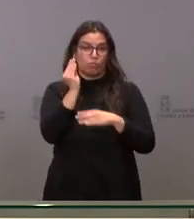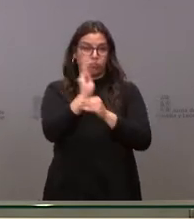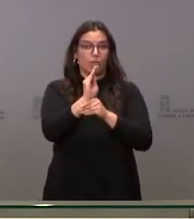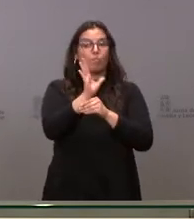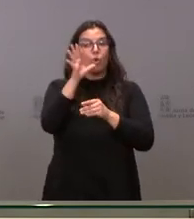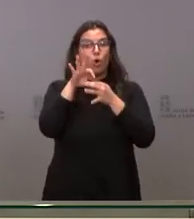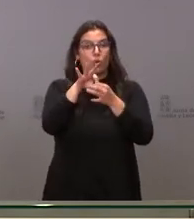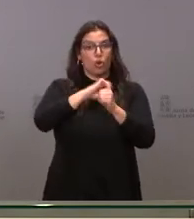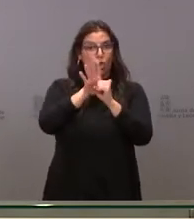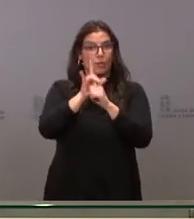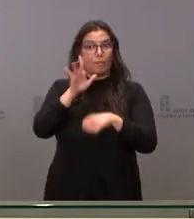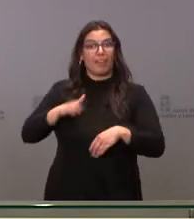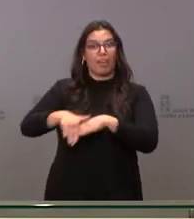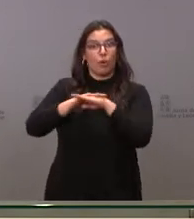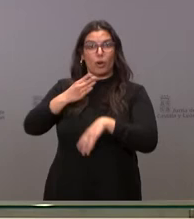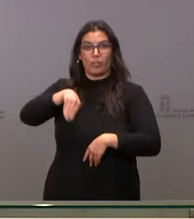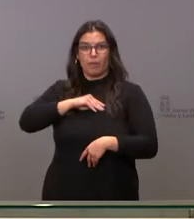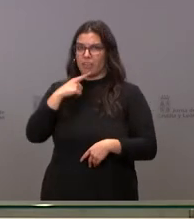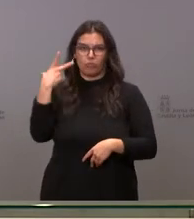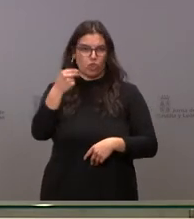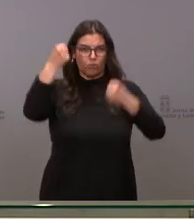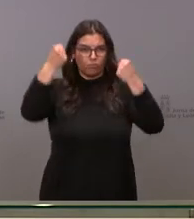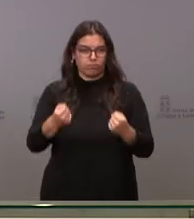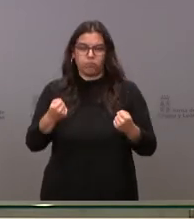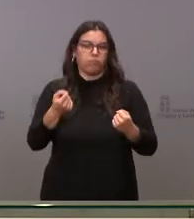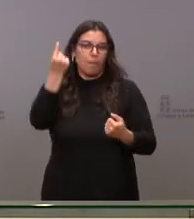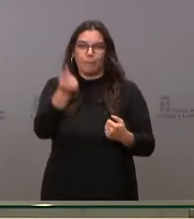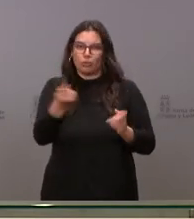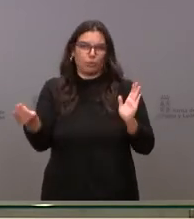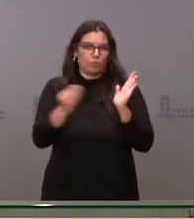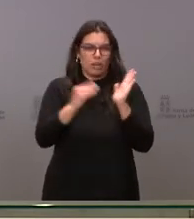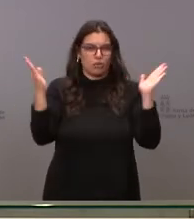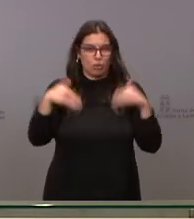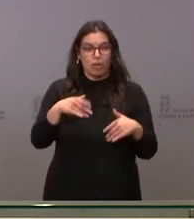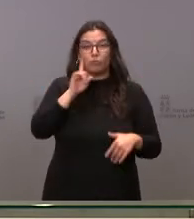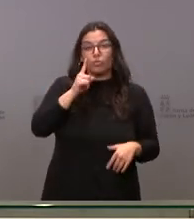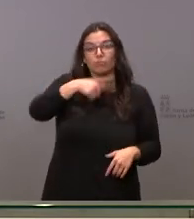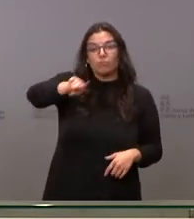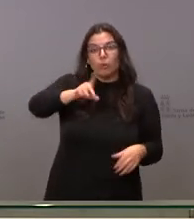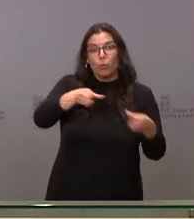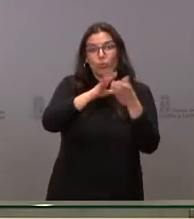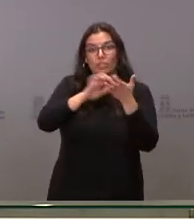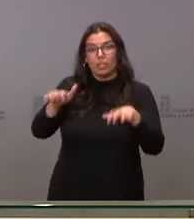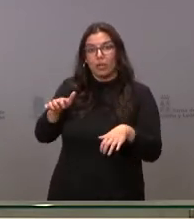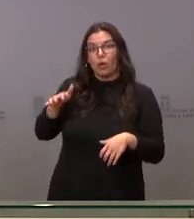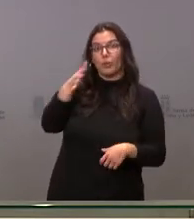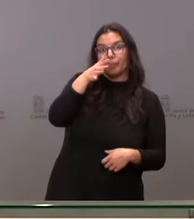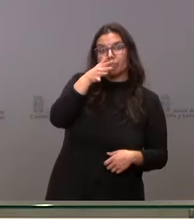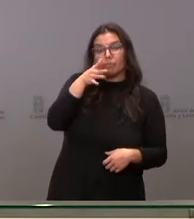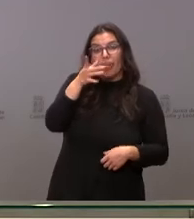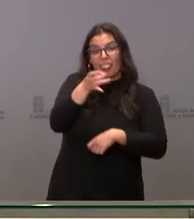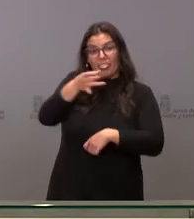inflexible. Ha dicho que no va a introducir en el presupuesto este fondo COVID. No sé si la Junta va a recurrir a la deuda para